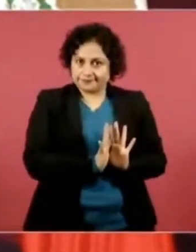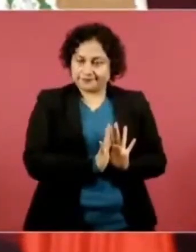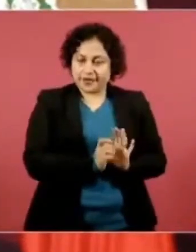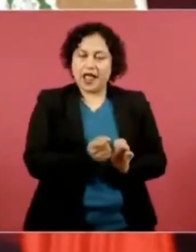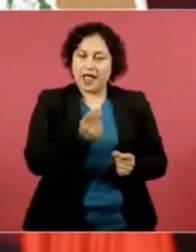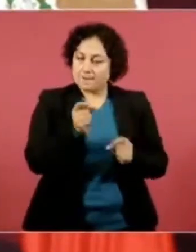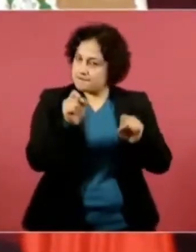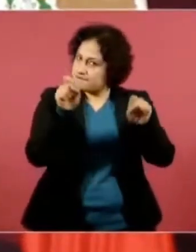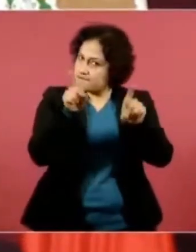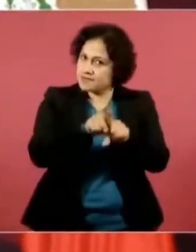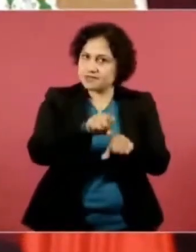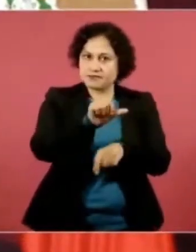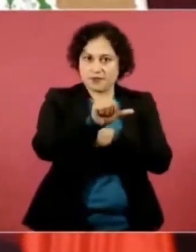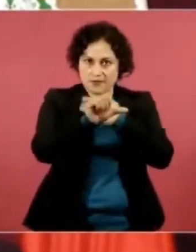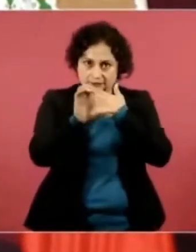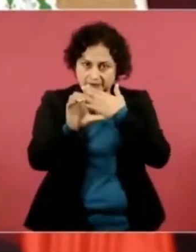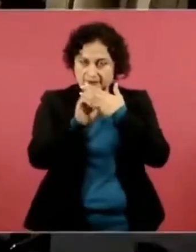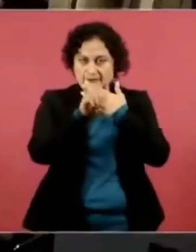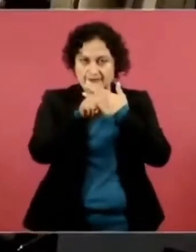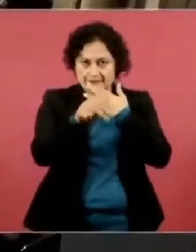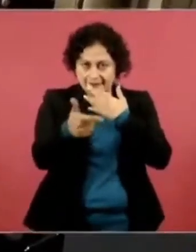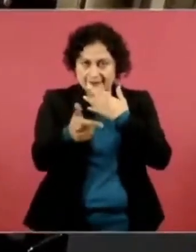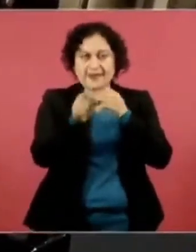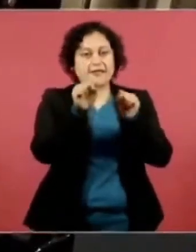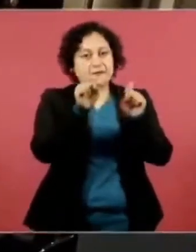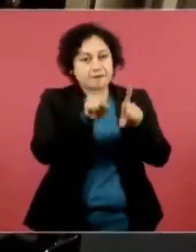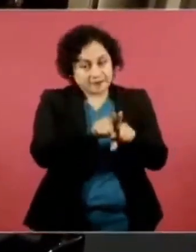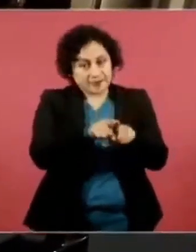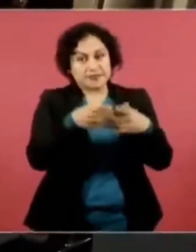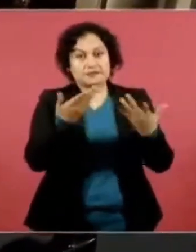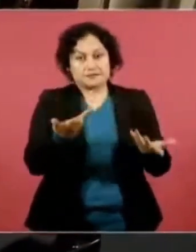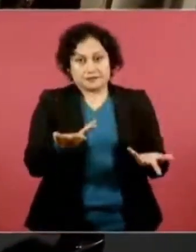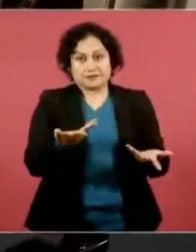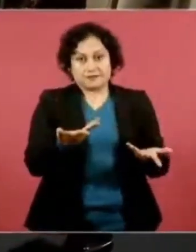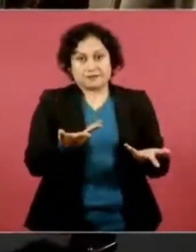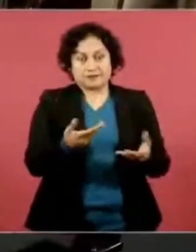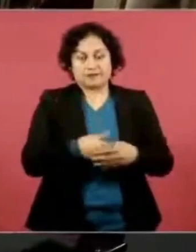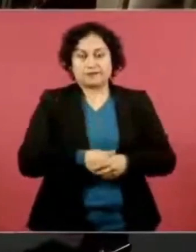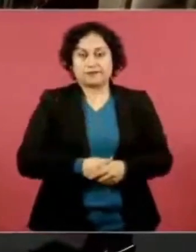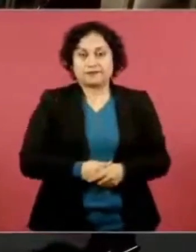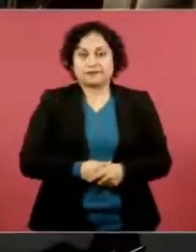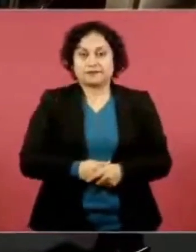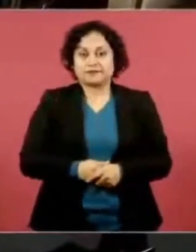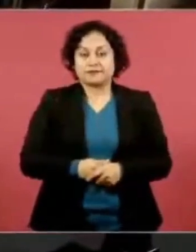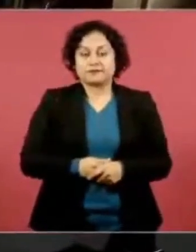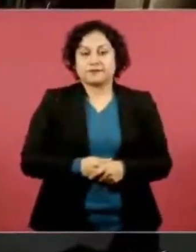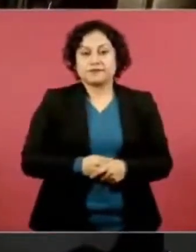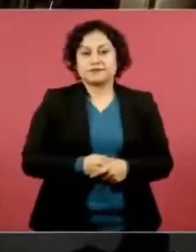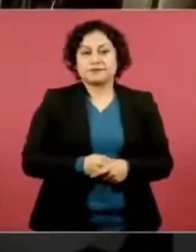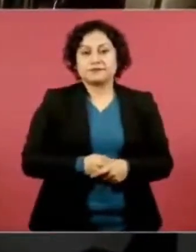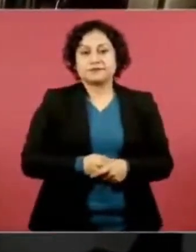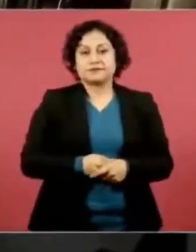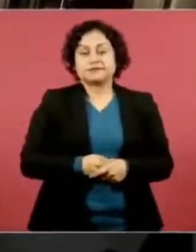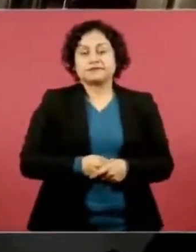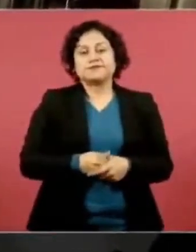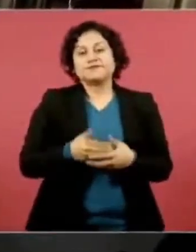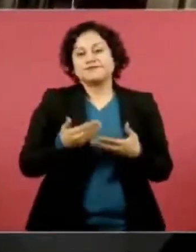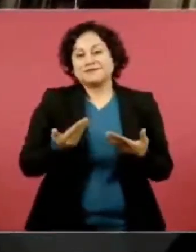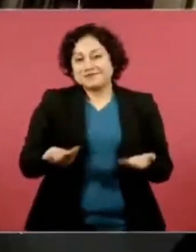de las llamadas organizaciones no gubernamentales. Entonces,